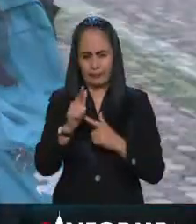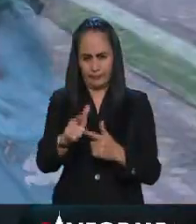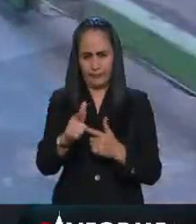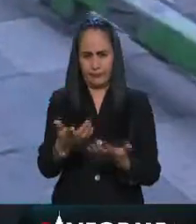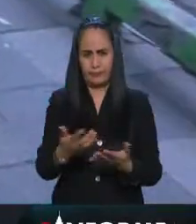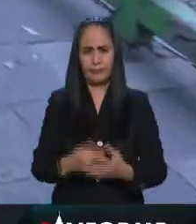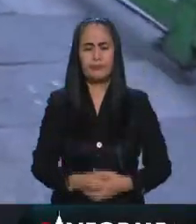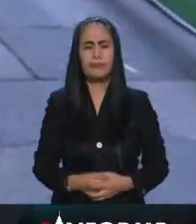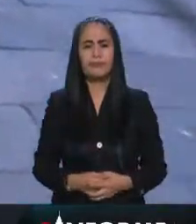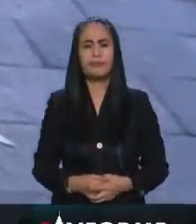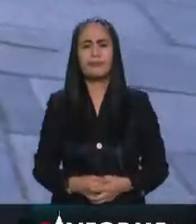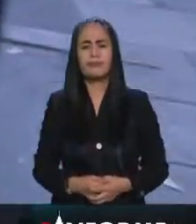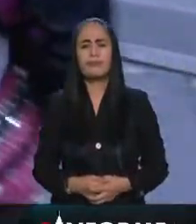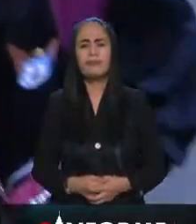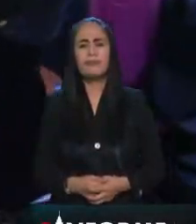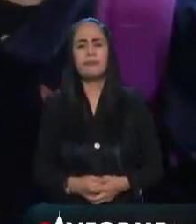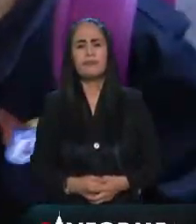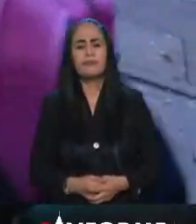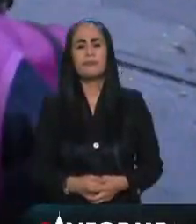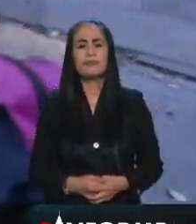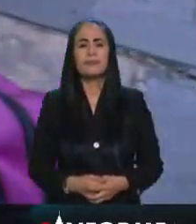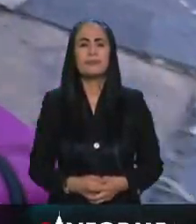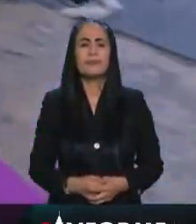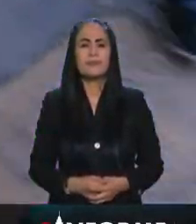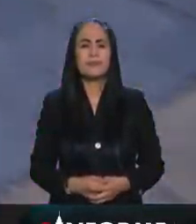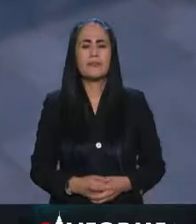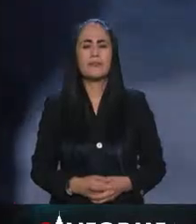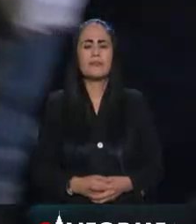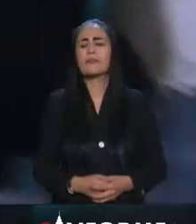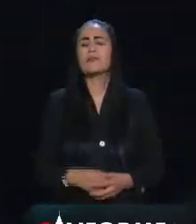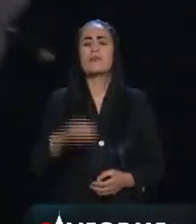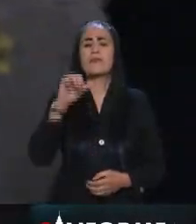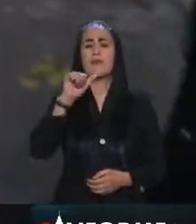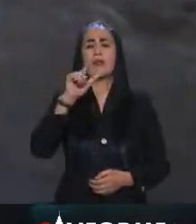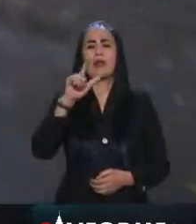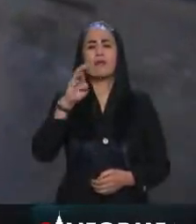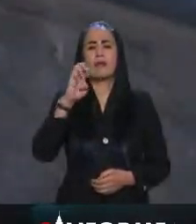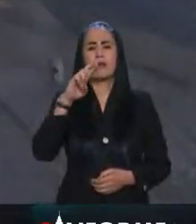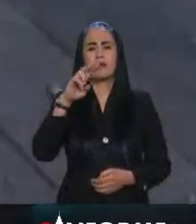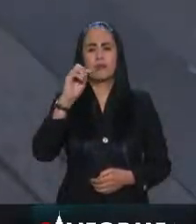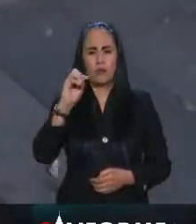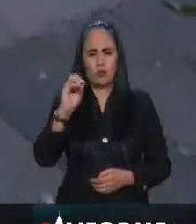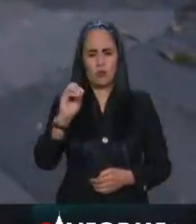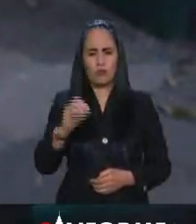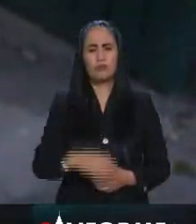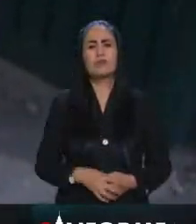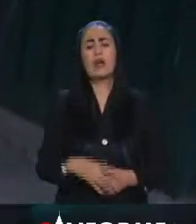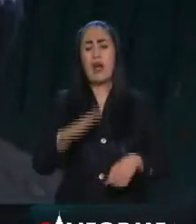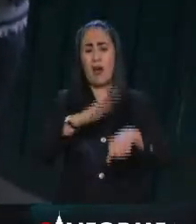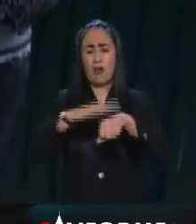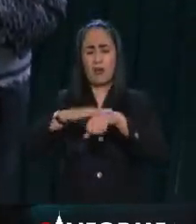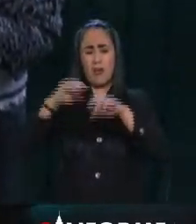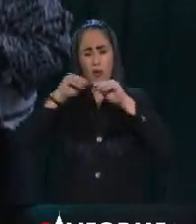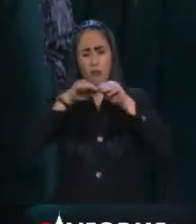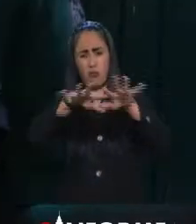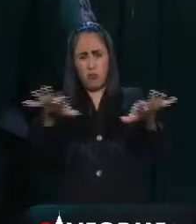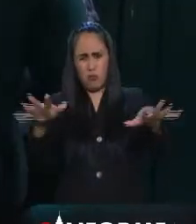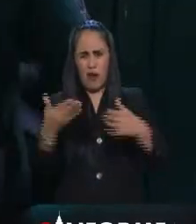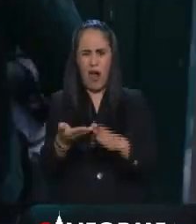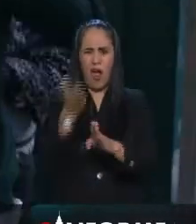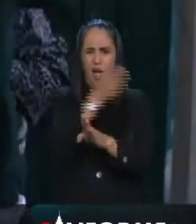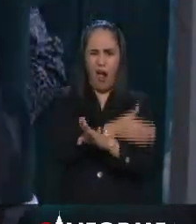oponiéndose oponiéndose a que fuera universal oye Alberto pues entonces esta es una una campaña orquestada tú la ves una